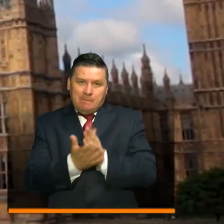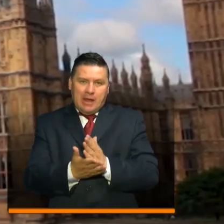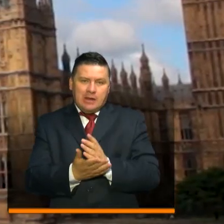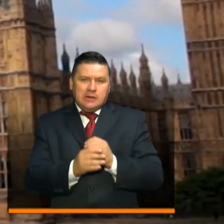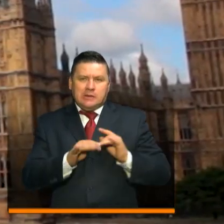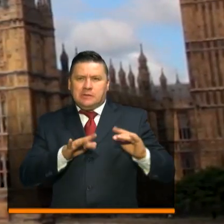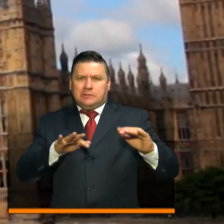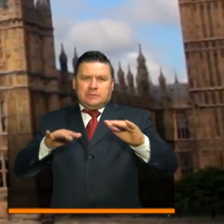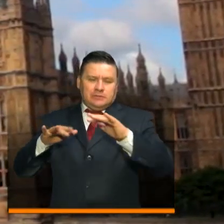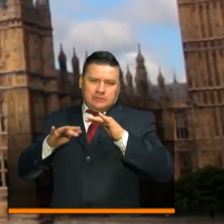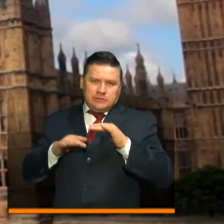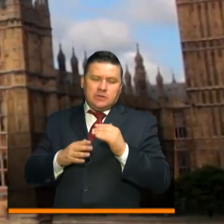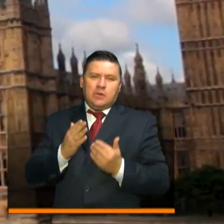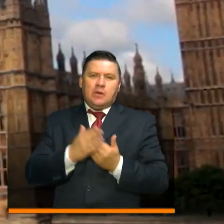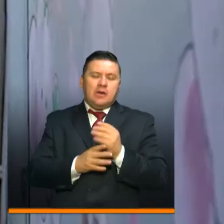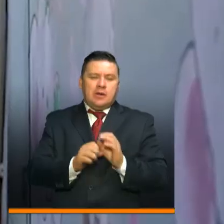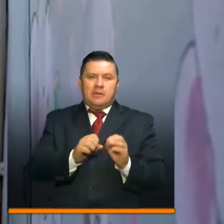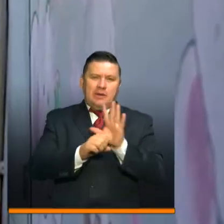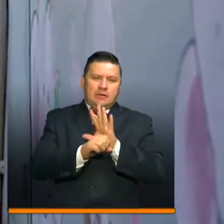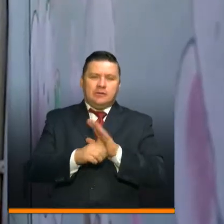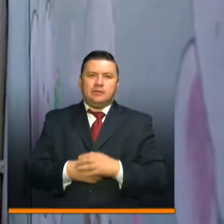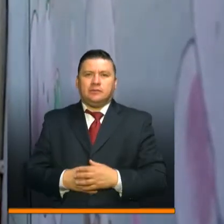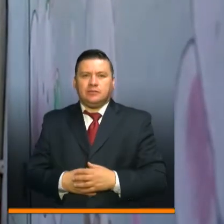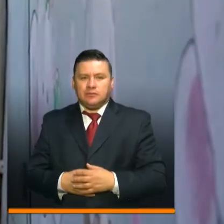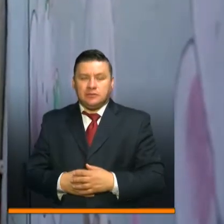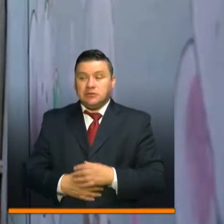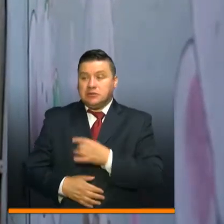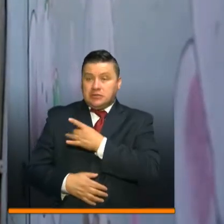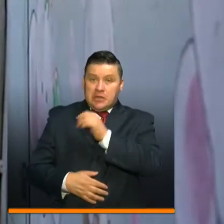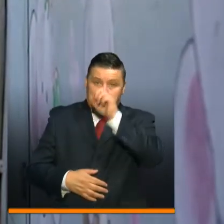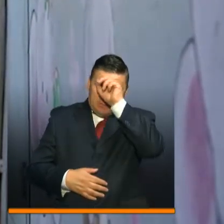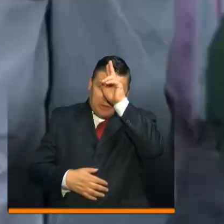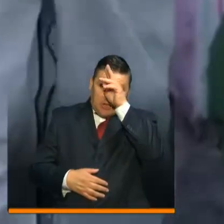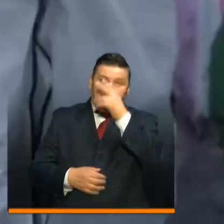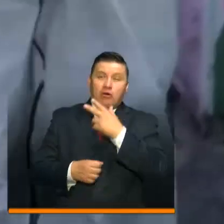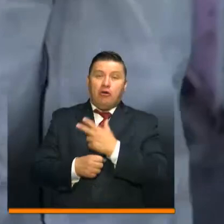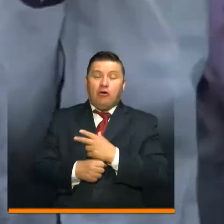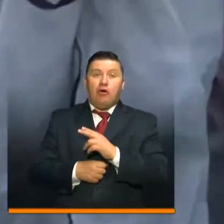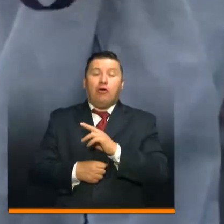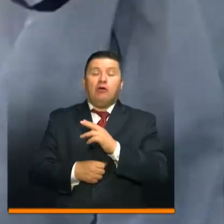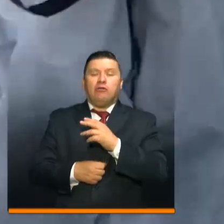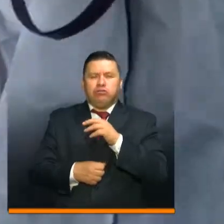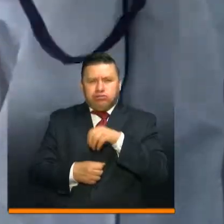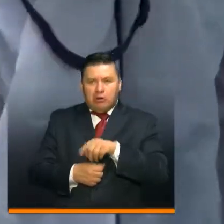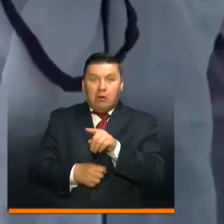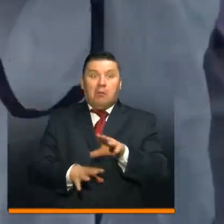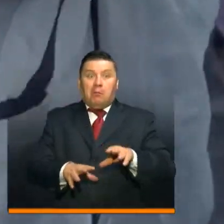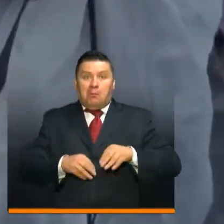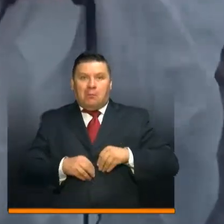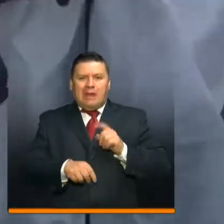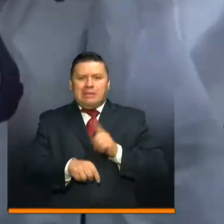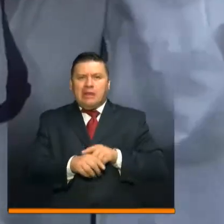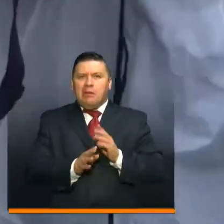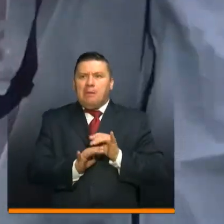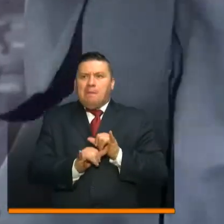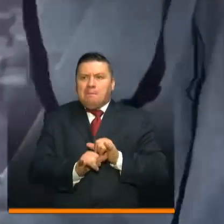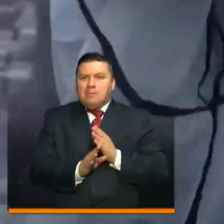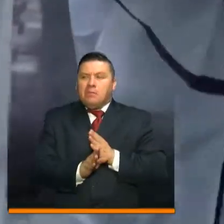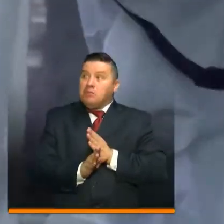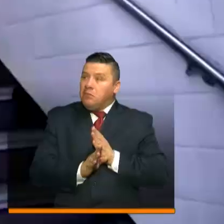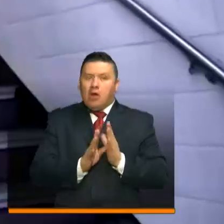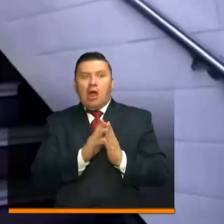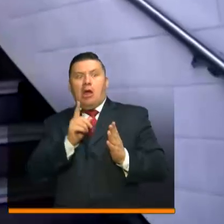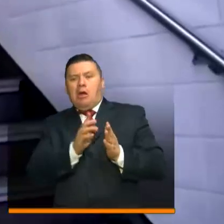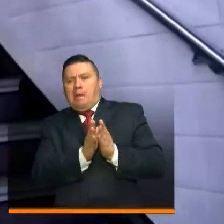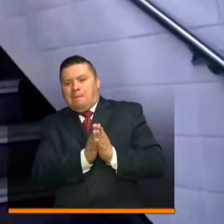escala de contagios por el nuevo coronavirus. Chile, Perú, Honduras, Argentina, entre otros, han decidido alargar el tiempo de aislamiento